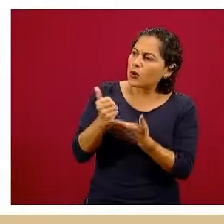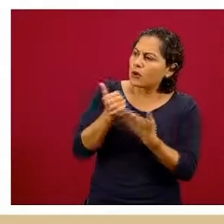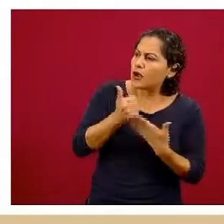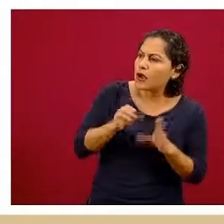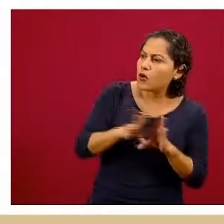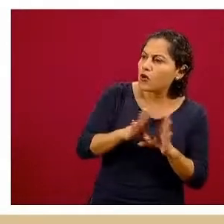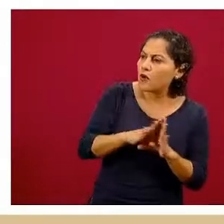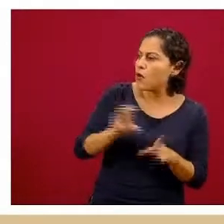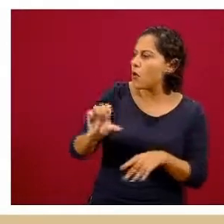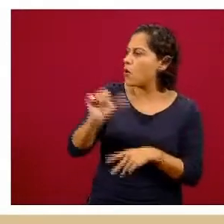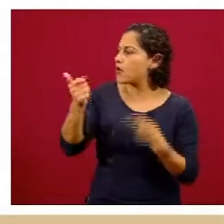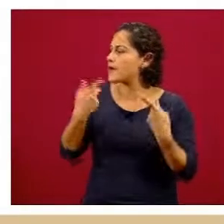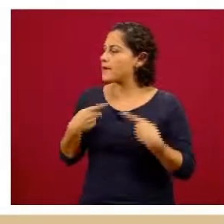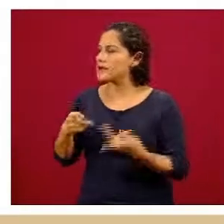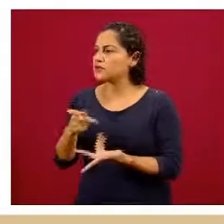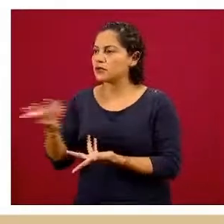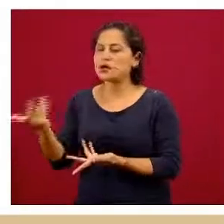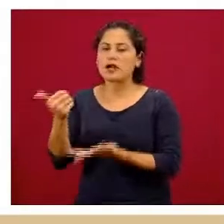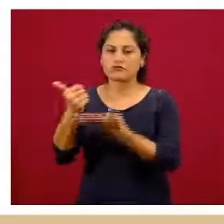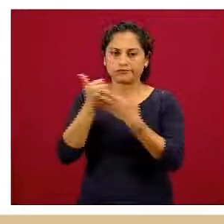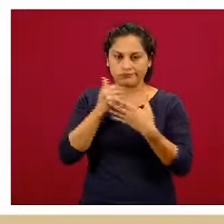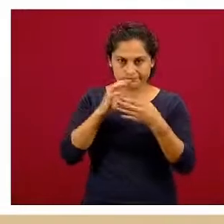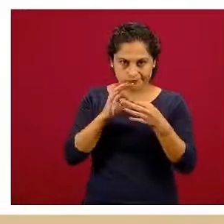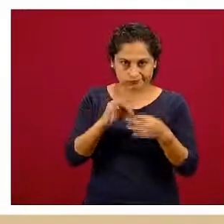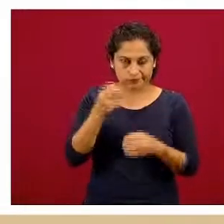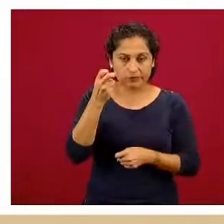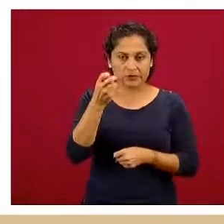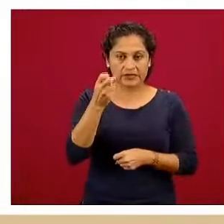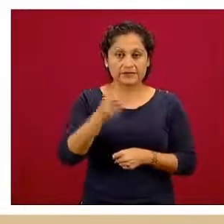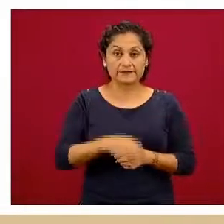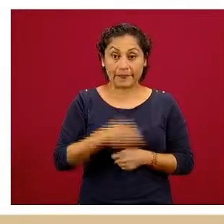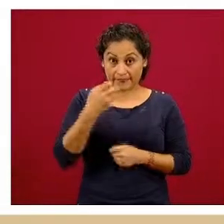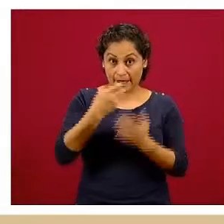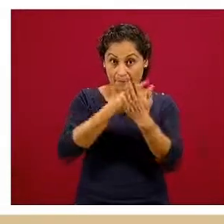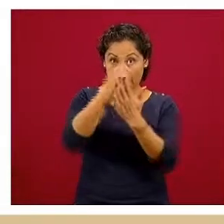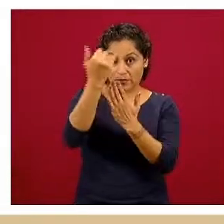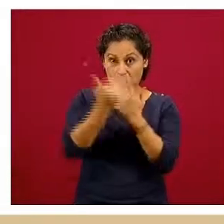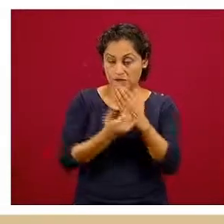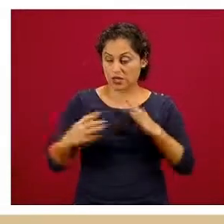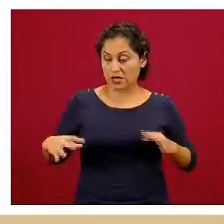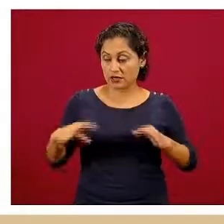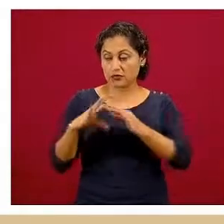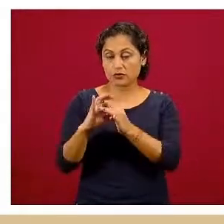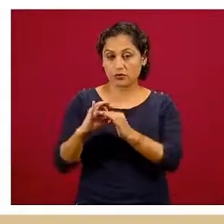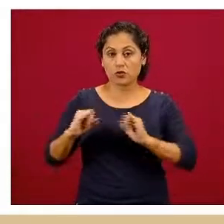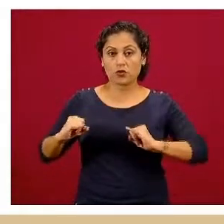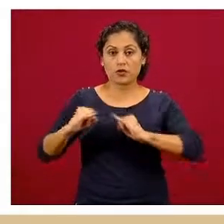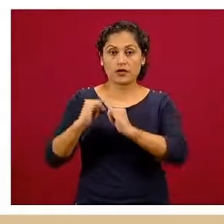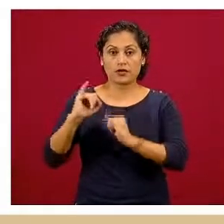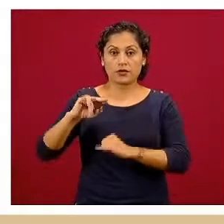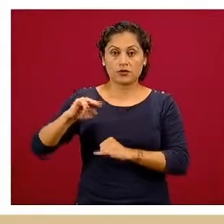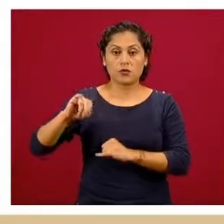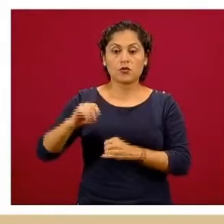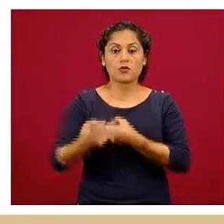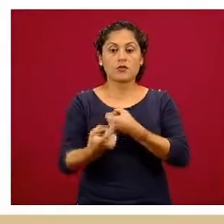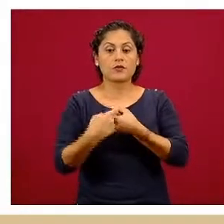los puedan ayudar. Entonces, es otro proyecto que tenemos ya con 2 mil